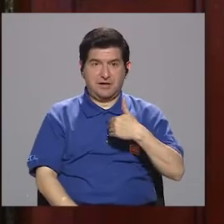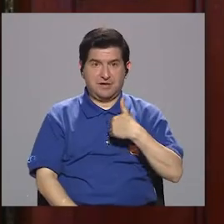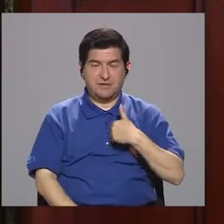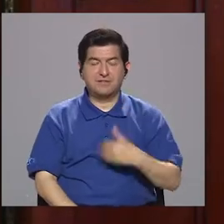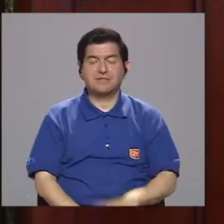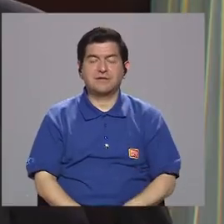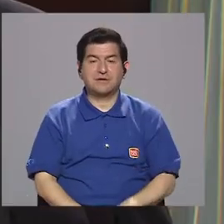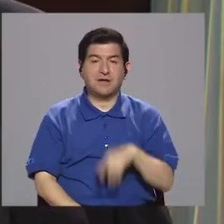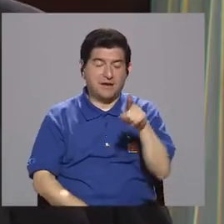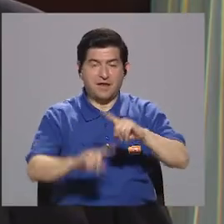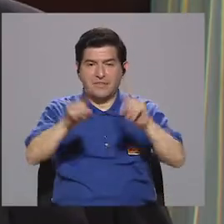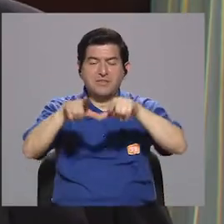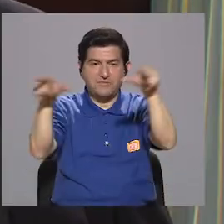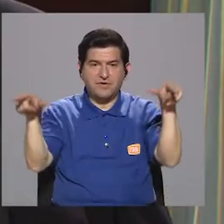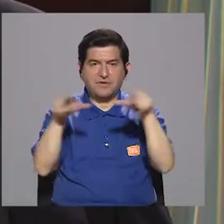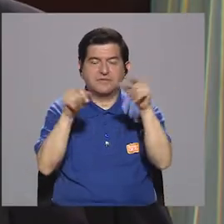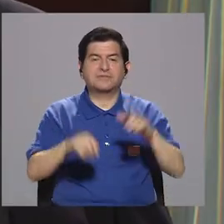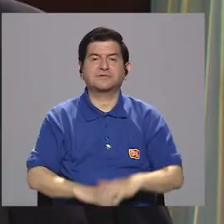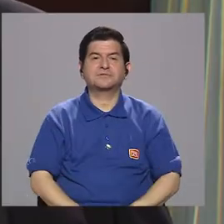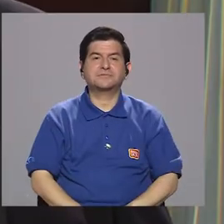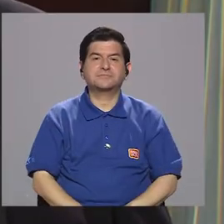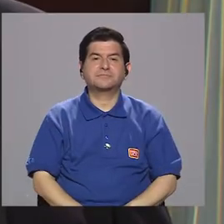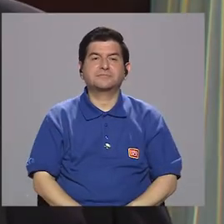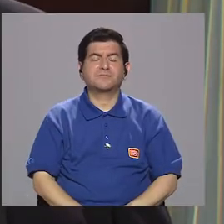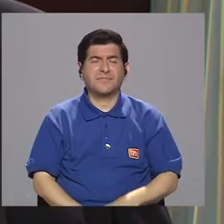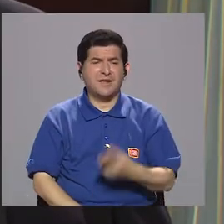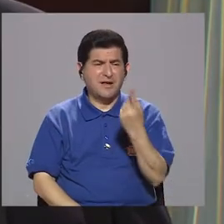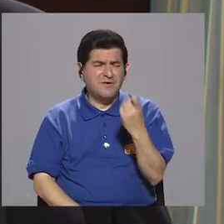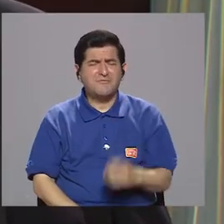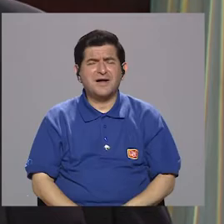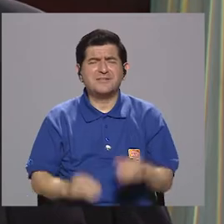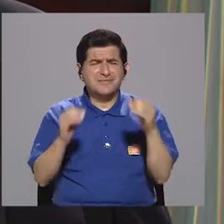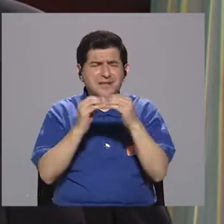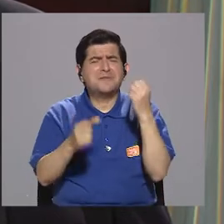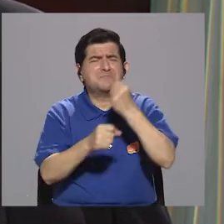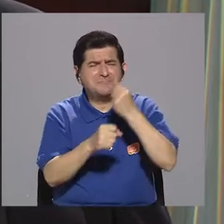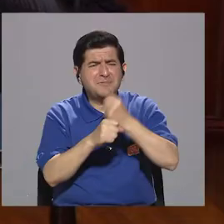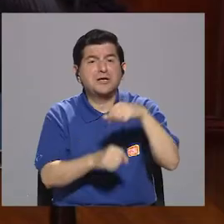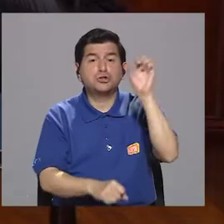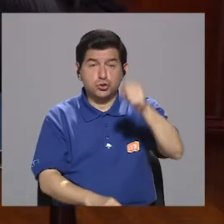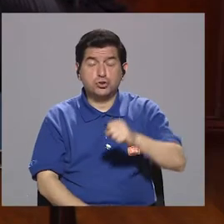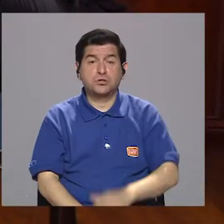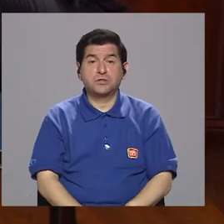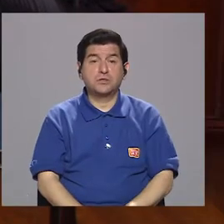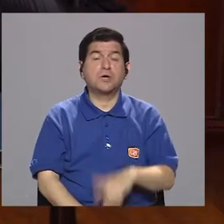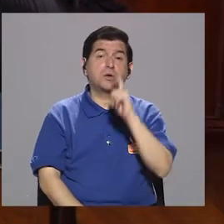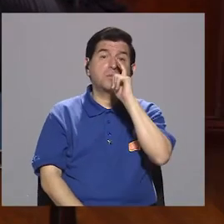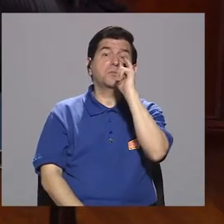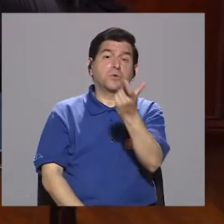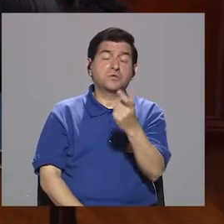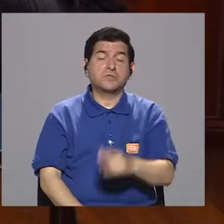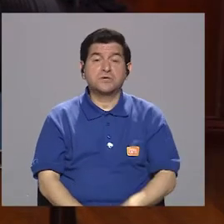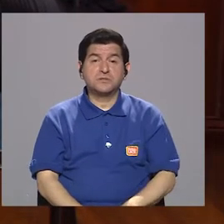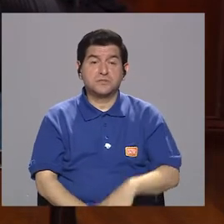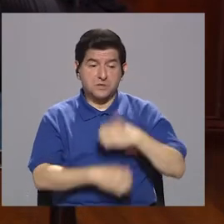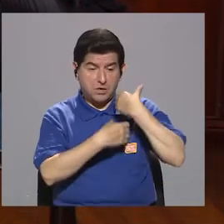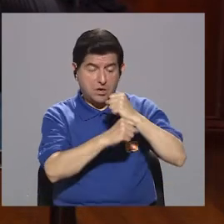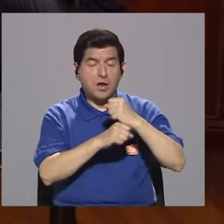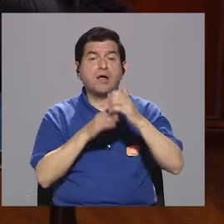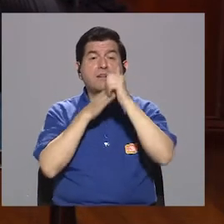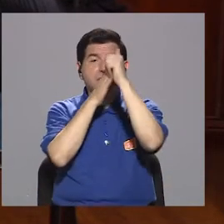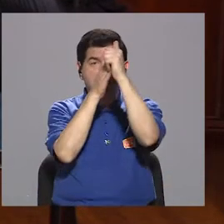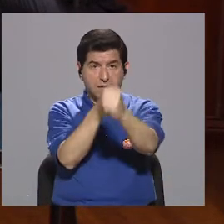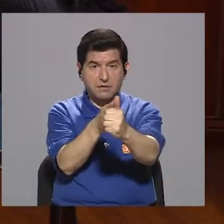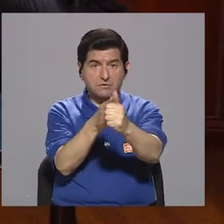la municipalidad en diferentes lugares. ¿Hace falta mucho multiplicar esos esfuerzos? Muchísimo. Y dichosamente la municipalidad ha sido